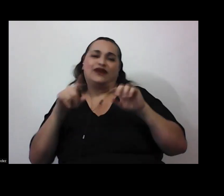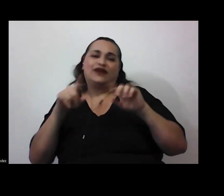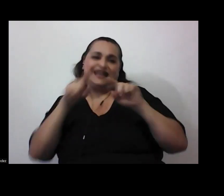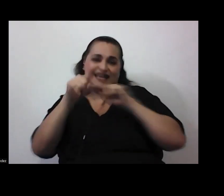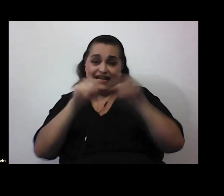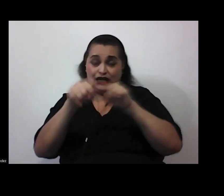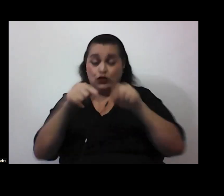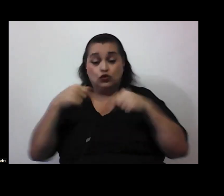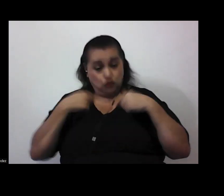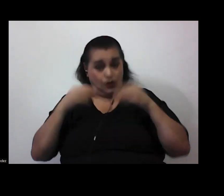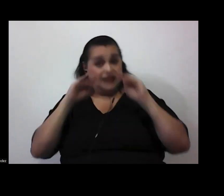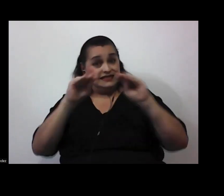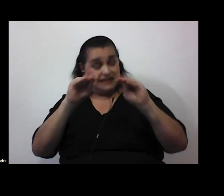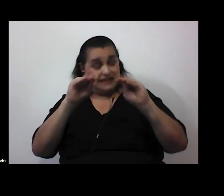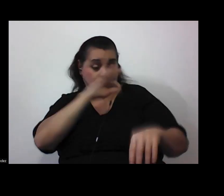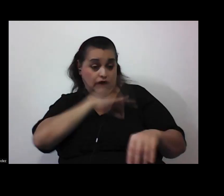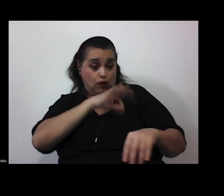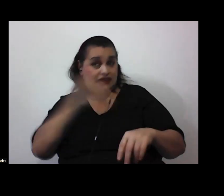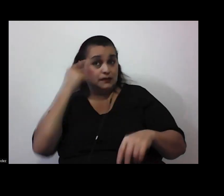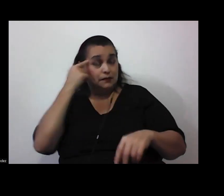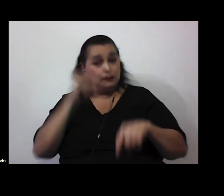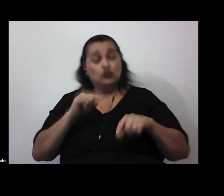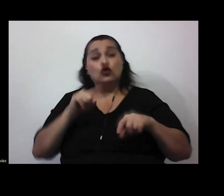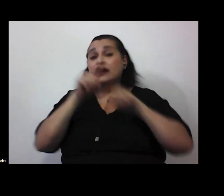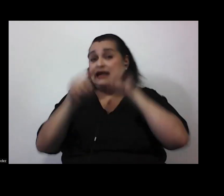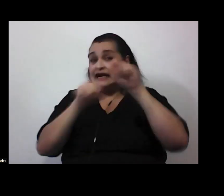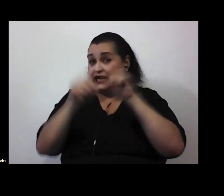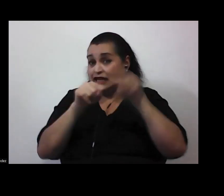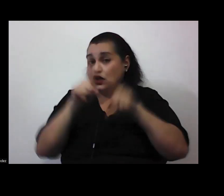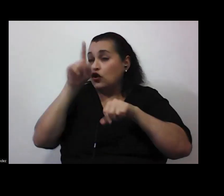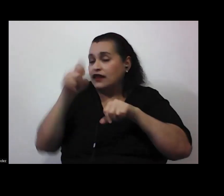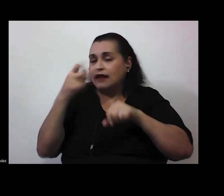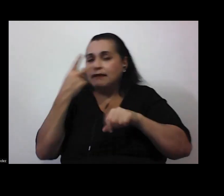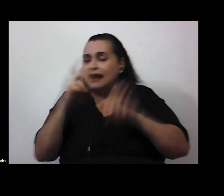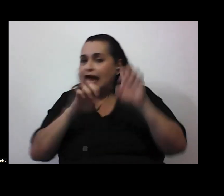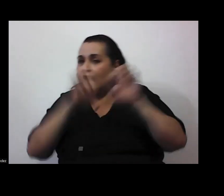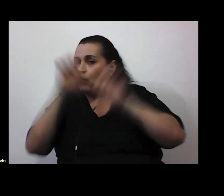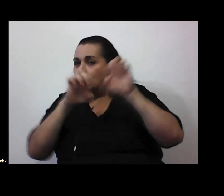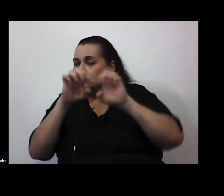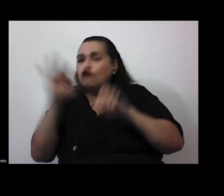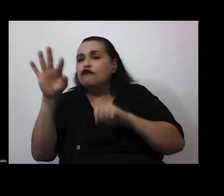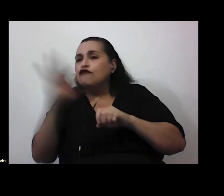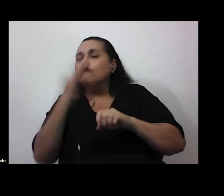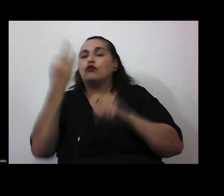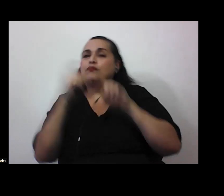de modo tal de favorecer el pensamiento crítico hay que hay que abordar la evaluación de un modo este